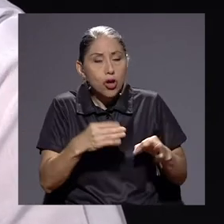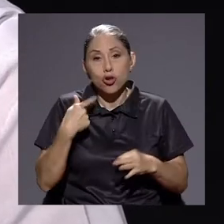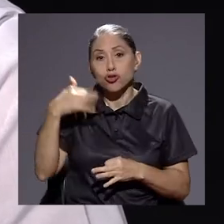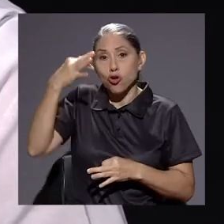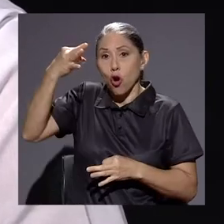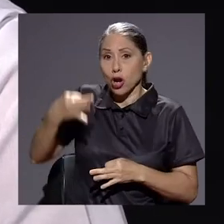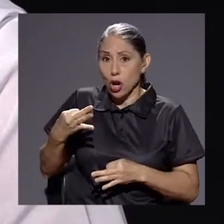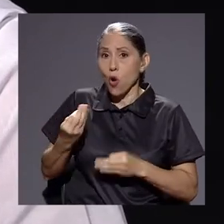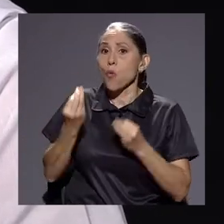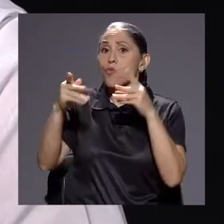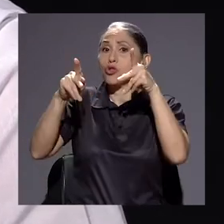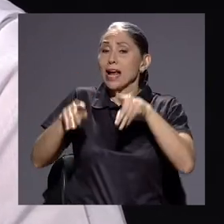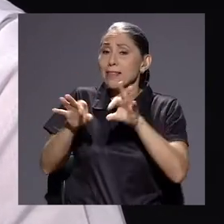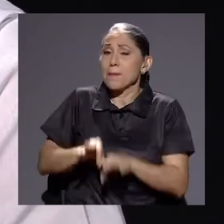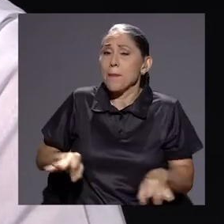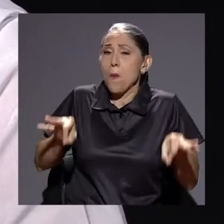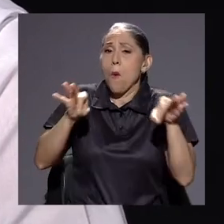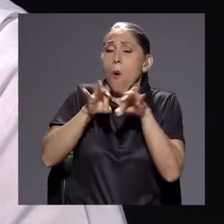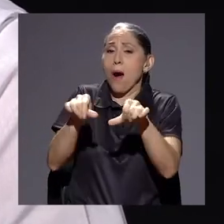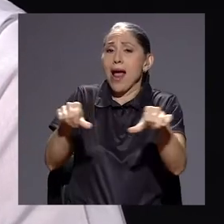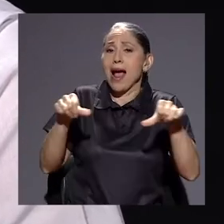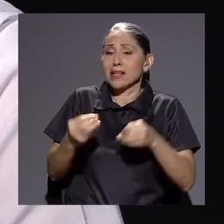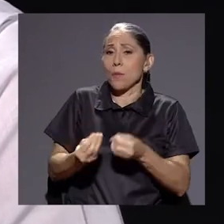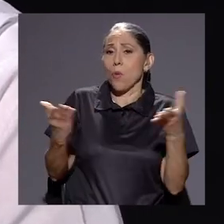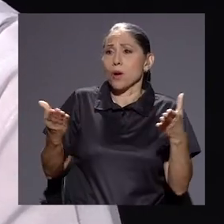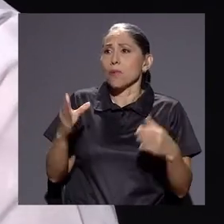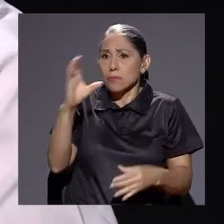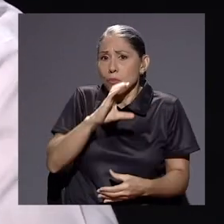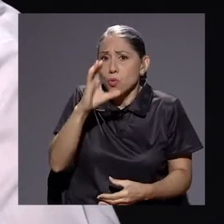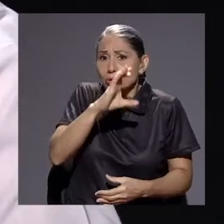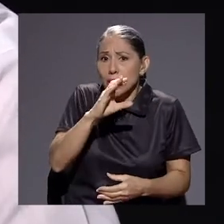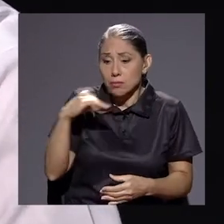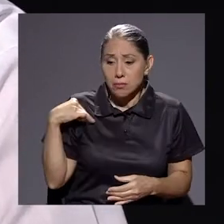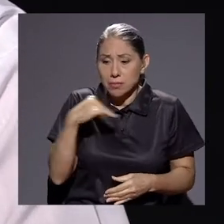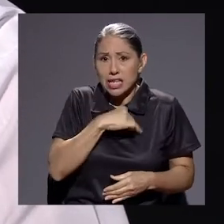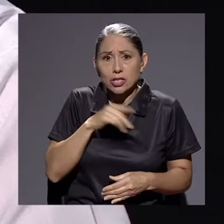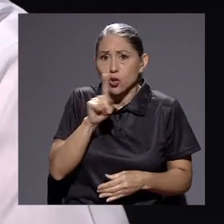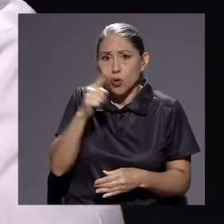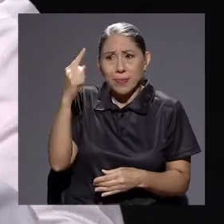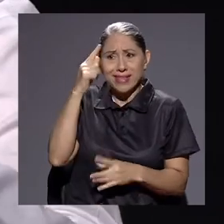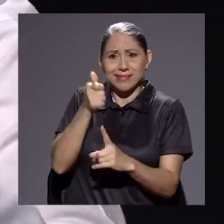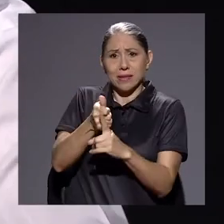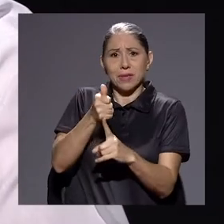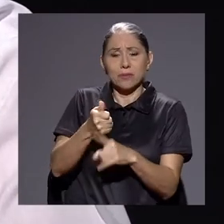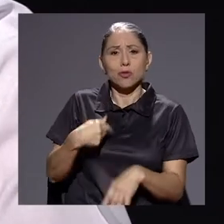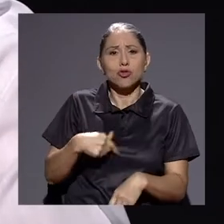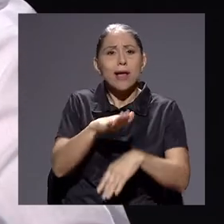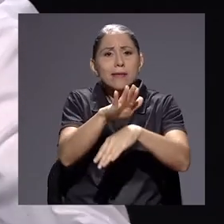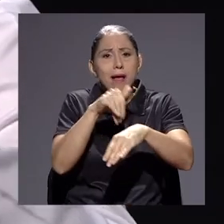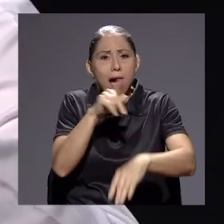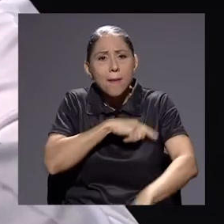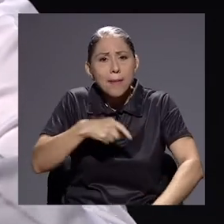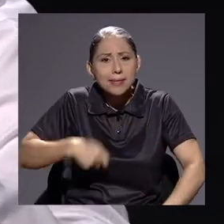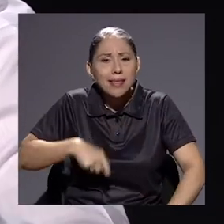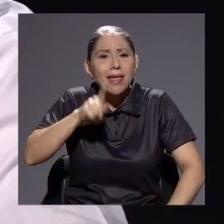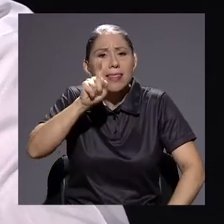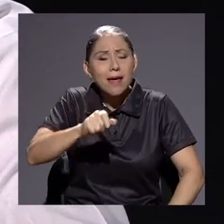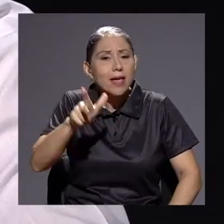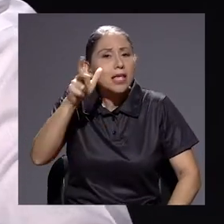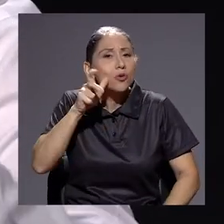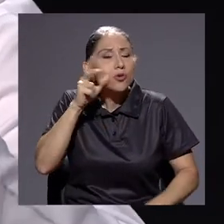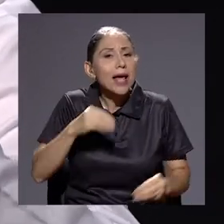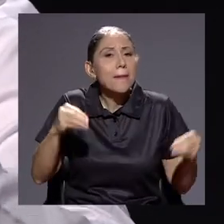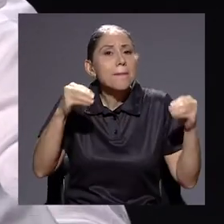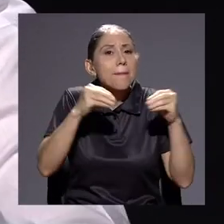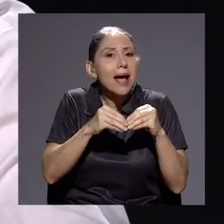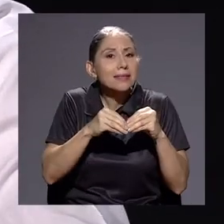gente valiosa en el sector público que la busquen, que los ministros no piensen en sí mismos. Y aquí un llamamiento al presidente, tiene que escuchar más